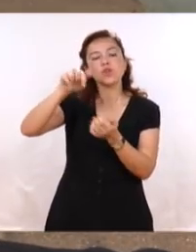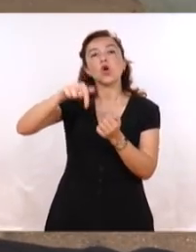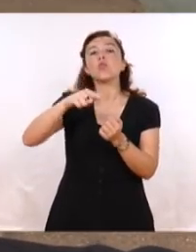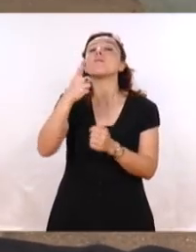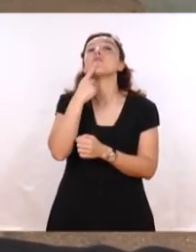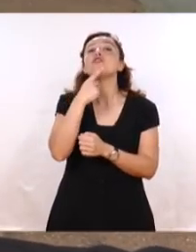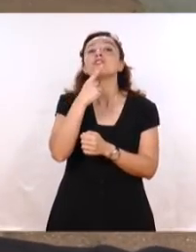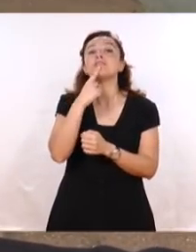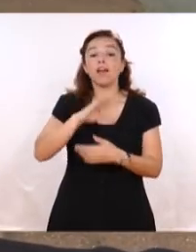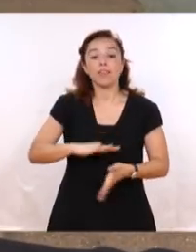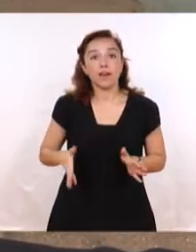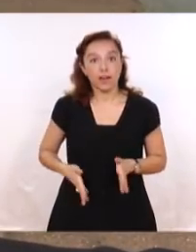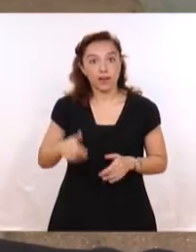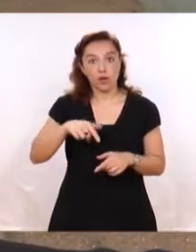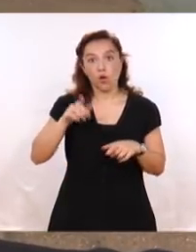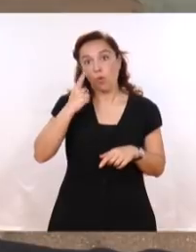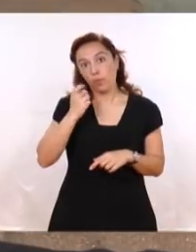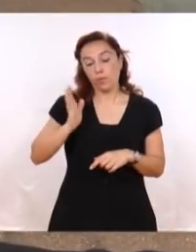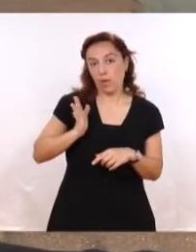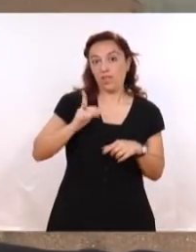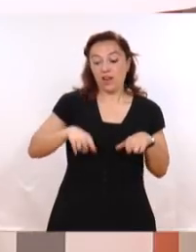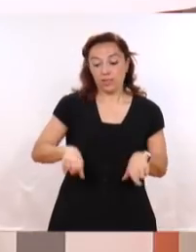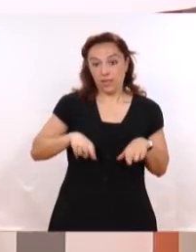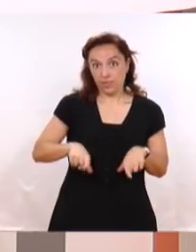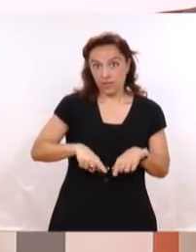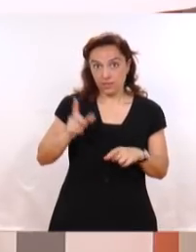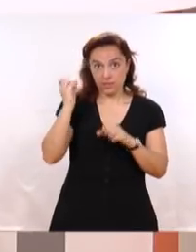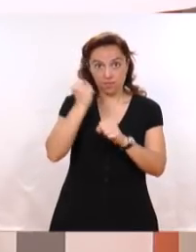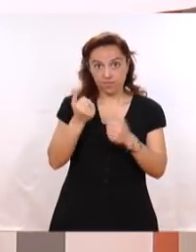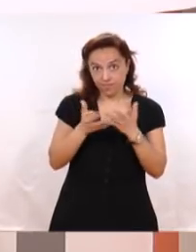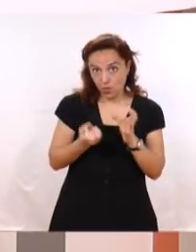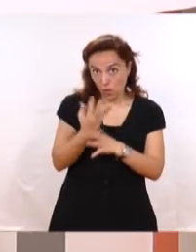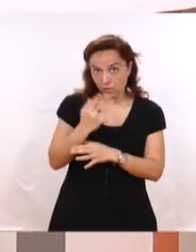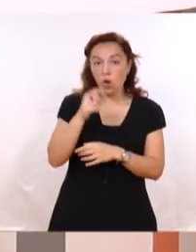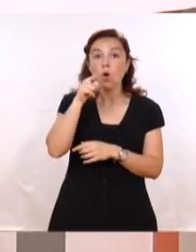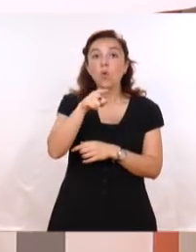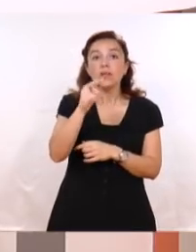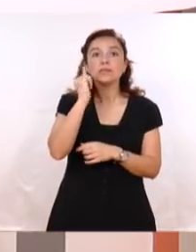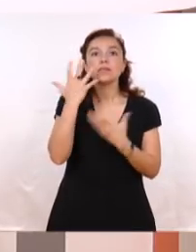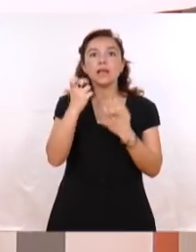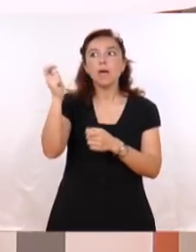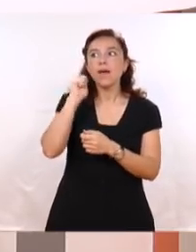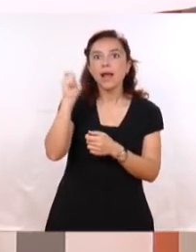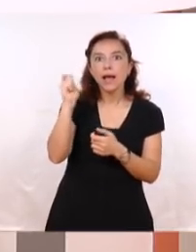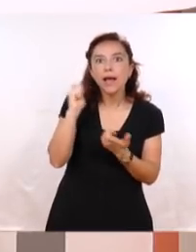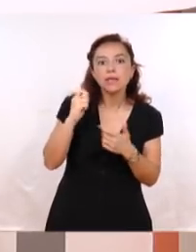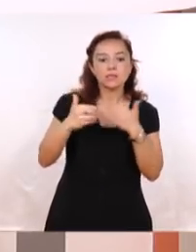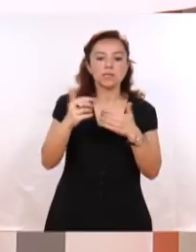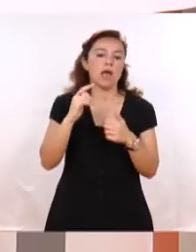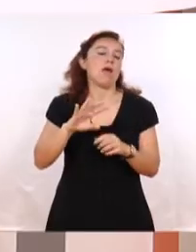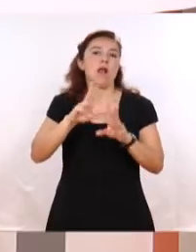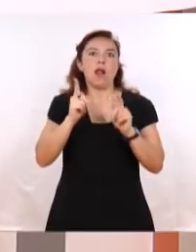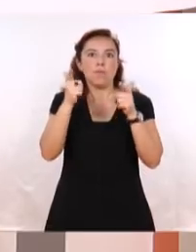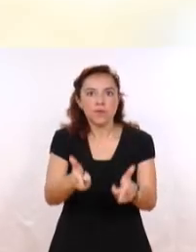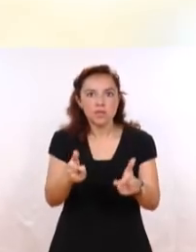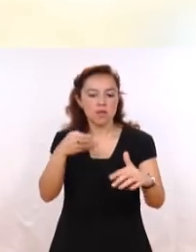la Intendencia Inaugurado recientemente Y como siempre les recordamos que para realizar denuncias de emergencias en procesos Como